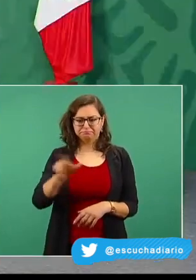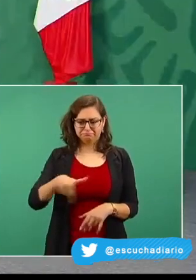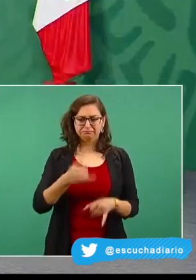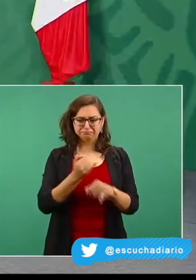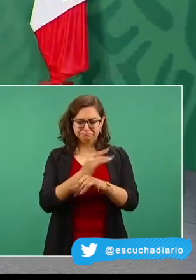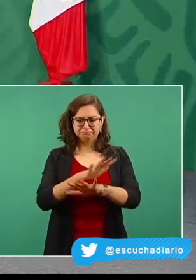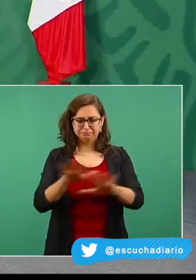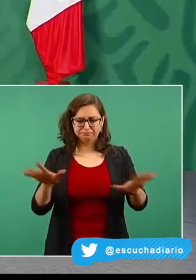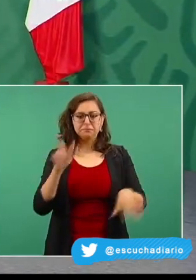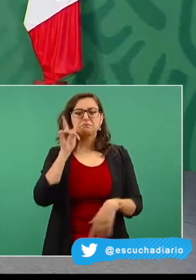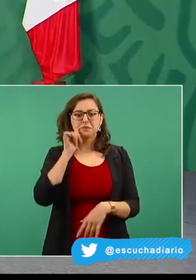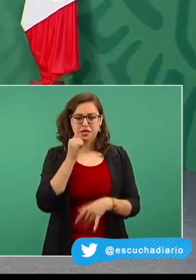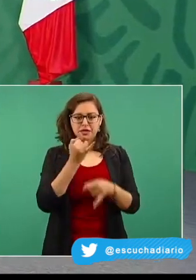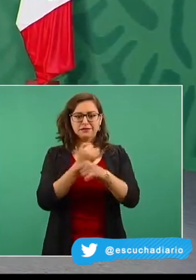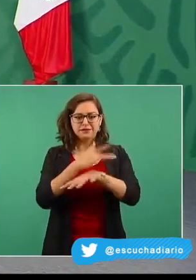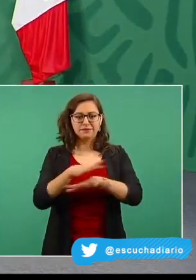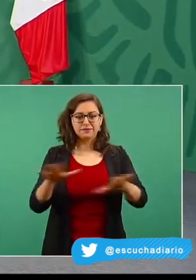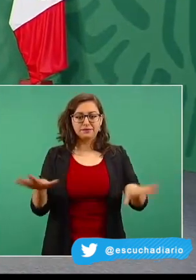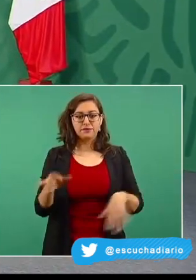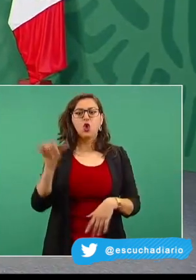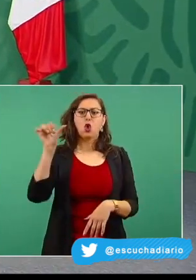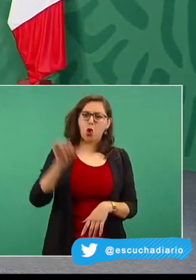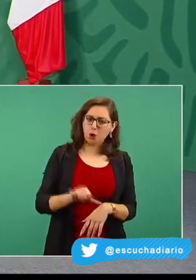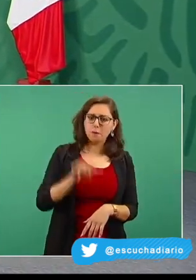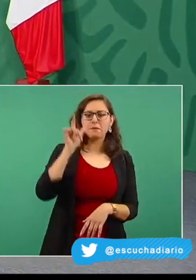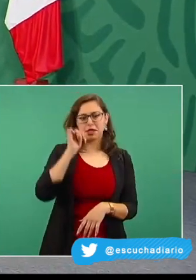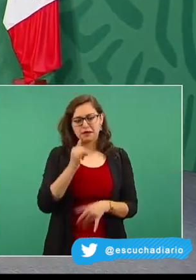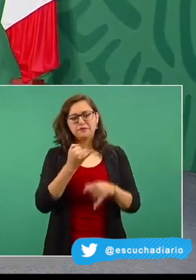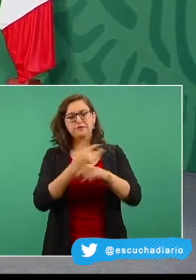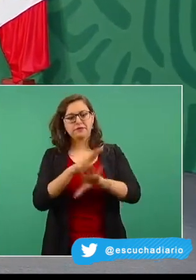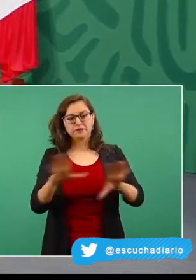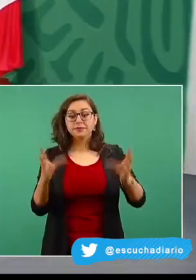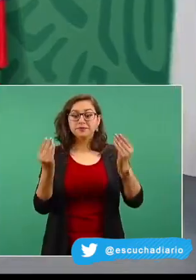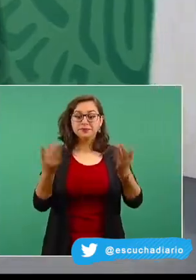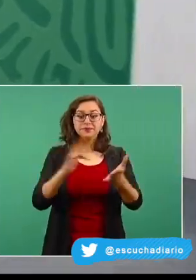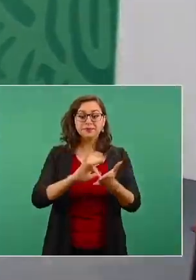mañana, muy bien, hoy y mañana. Muchas gracias.